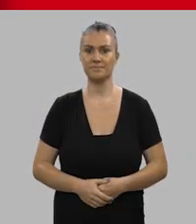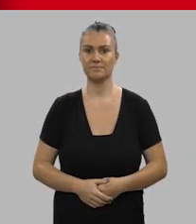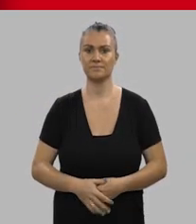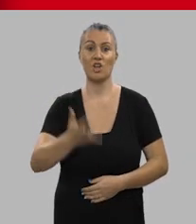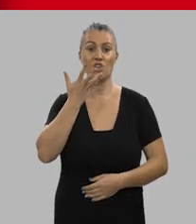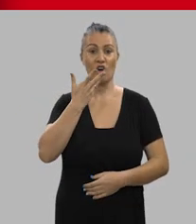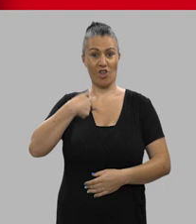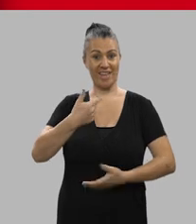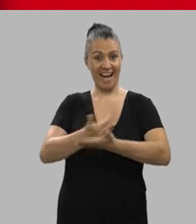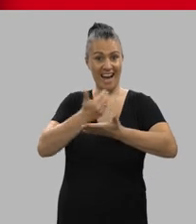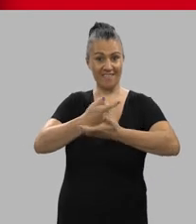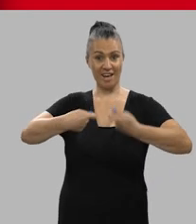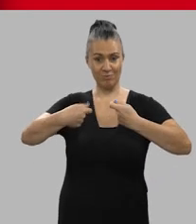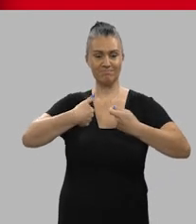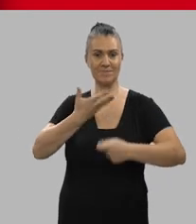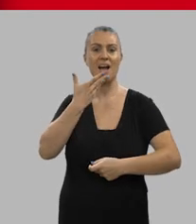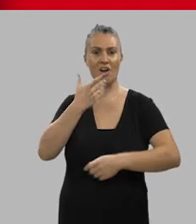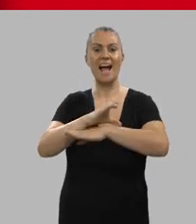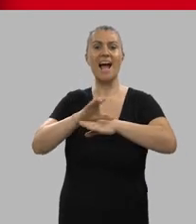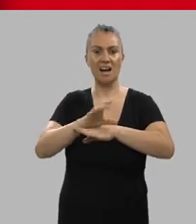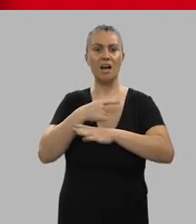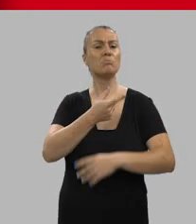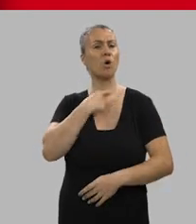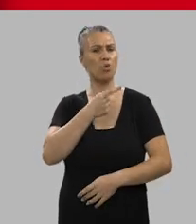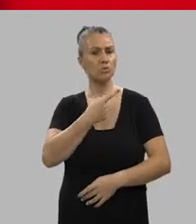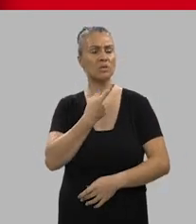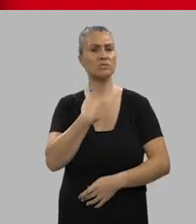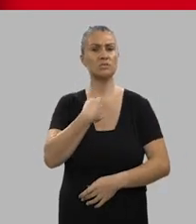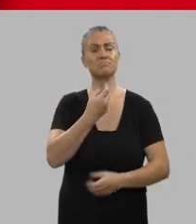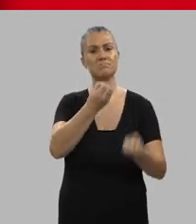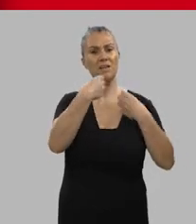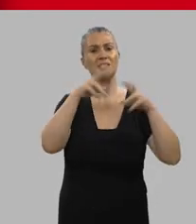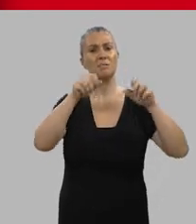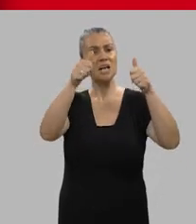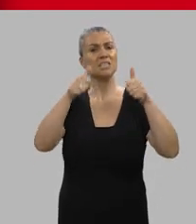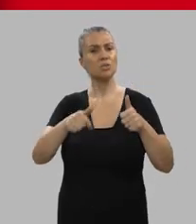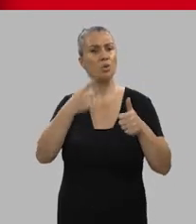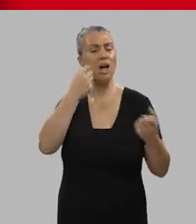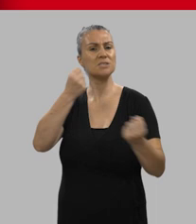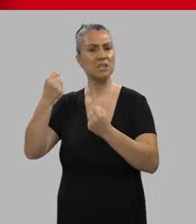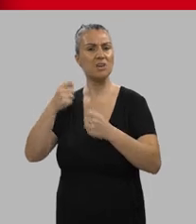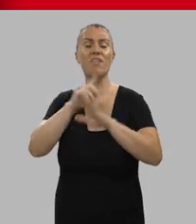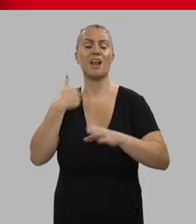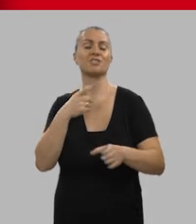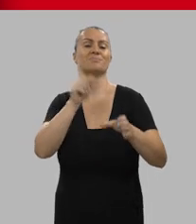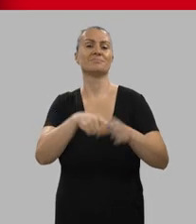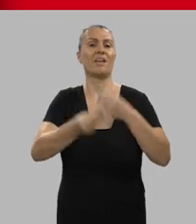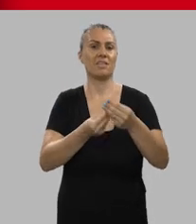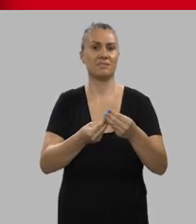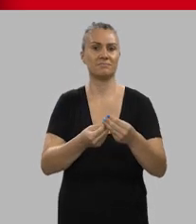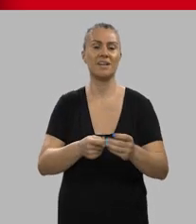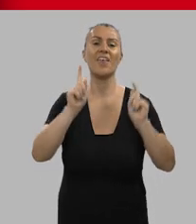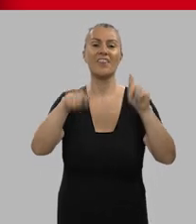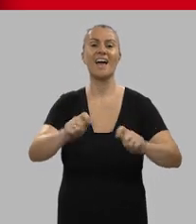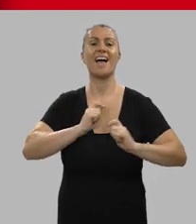Conocí el Revenue en la carrera y me gustó mucho y me hablaron del título de experto en Revenue Management y decidí hacerlo. Fue una gran oportunidad